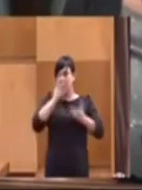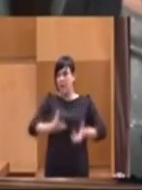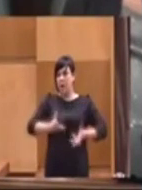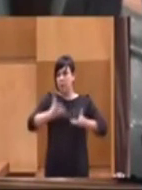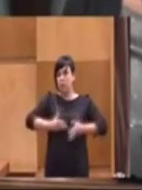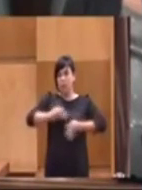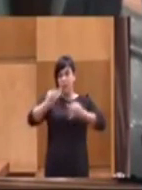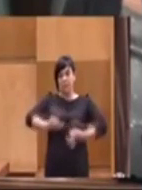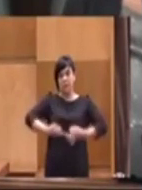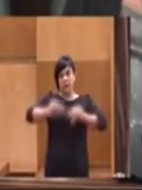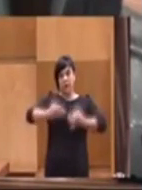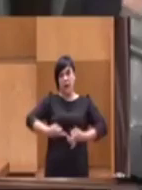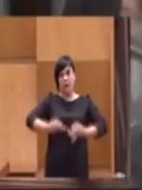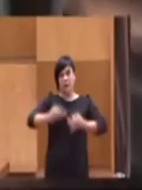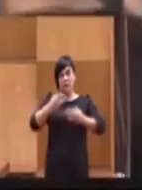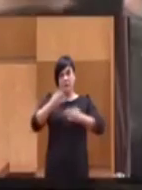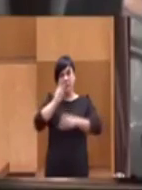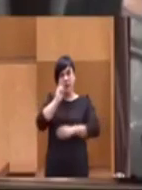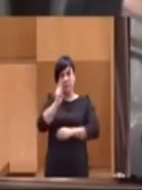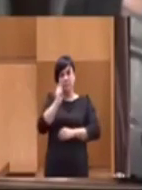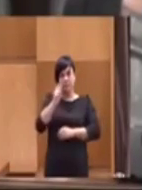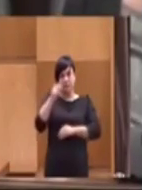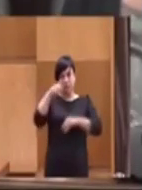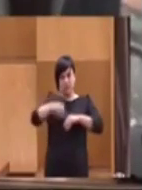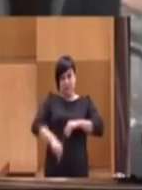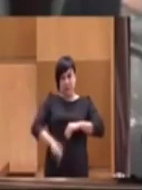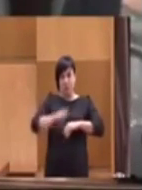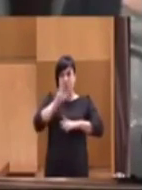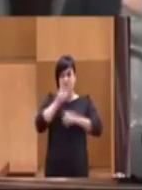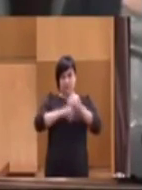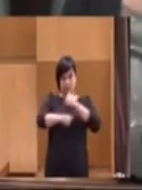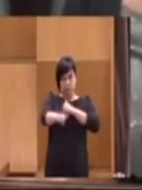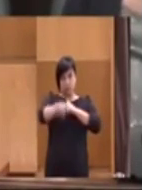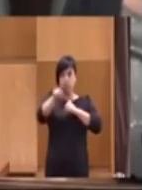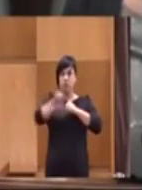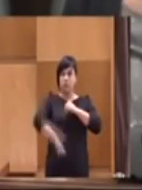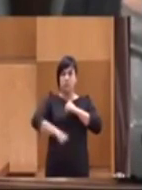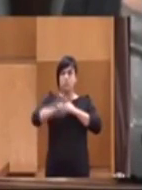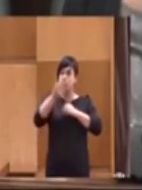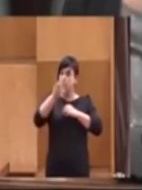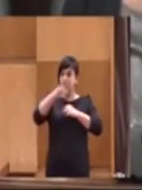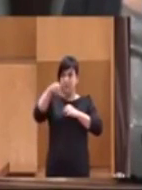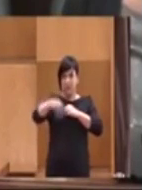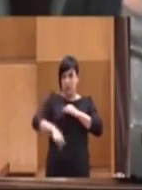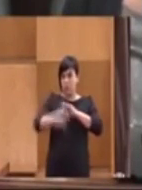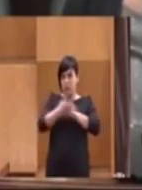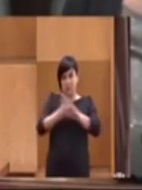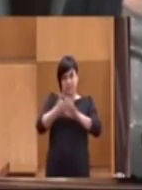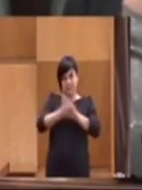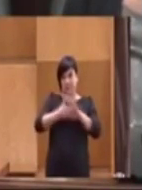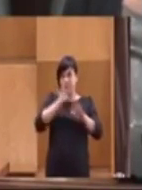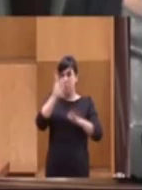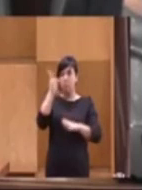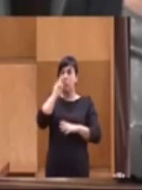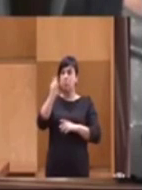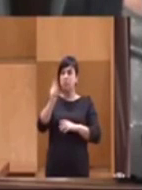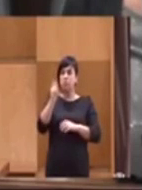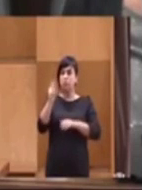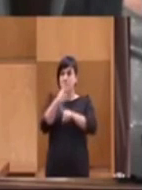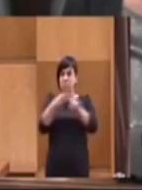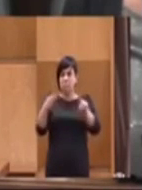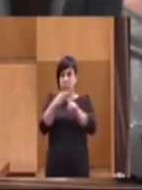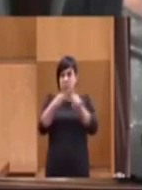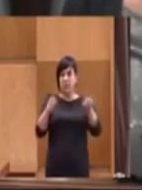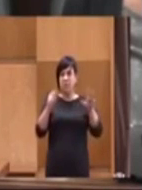garantizando las pensiones del presente y del futuro. Lo que se está diciendo aquí no es cierto, porque en este momento la pensión media se